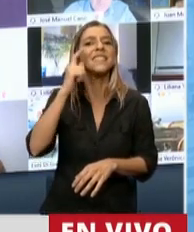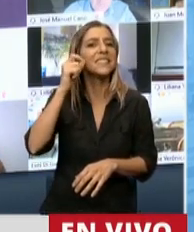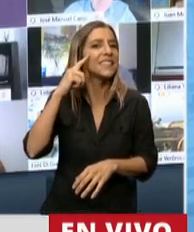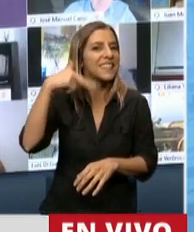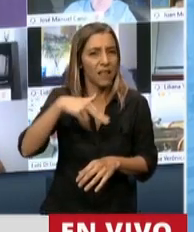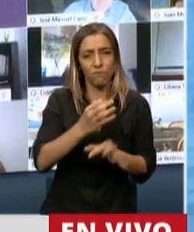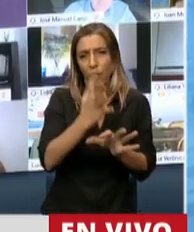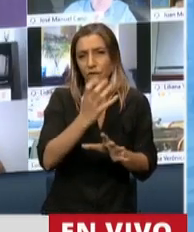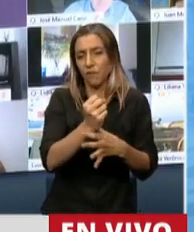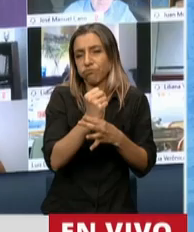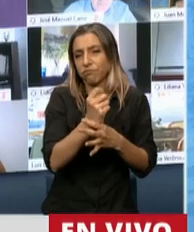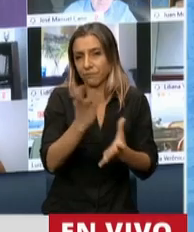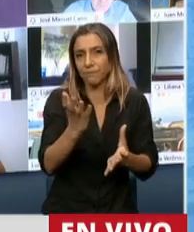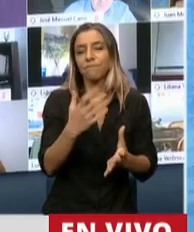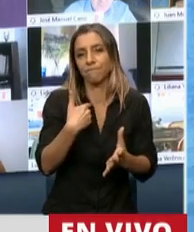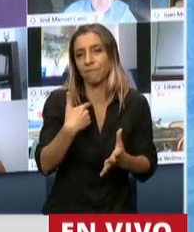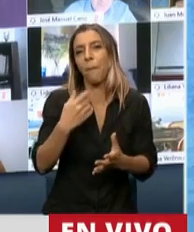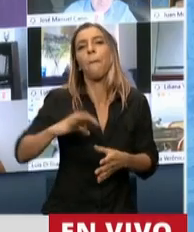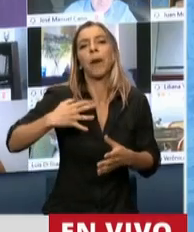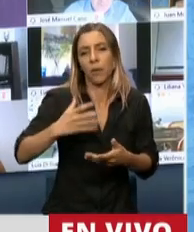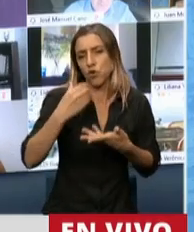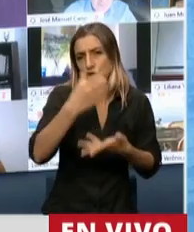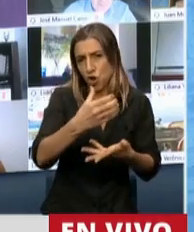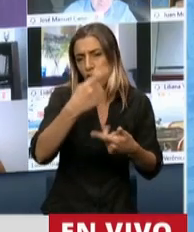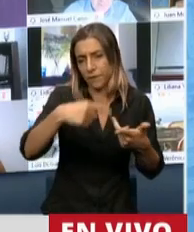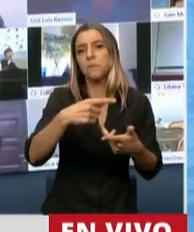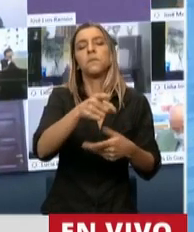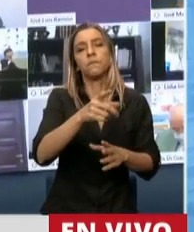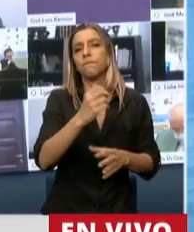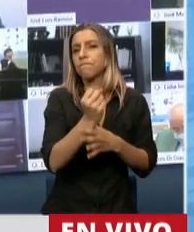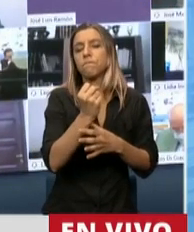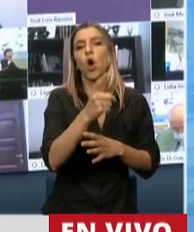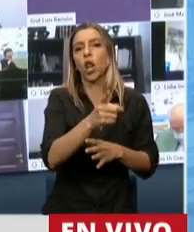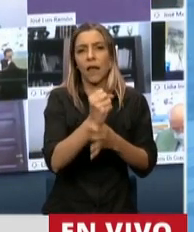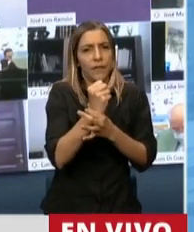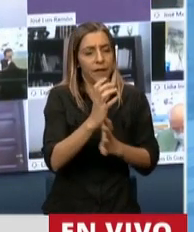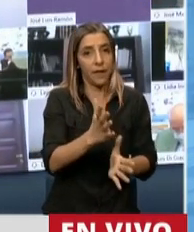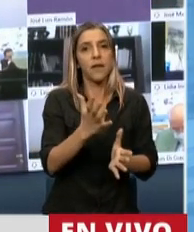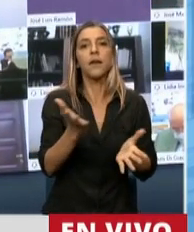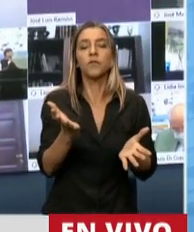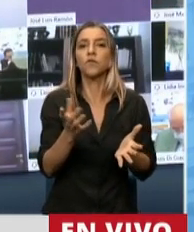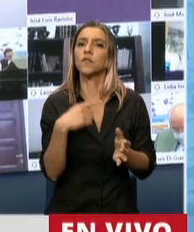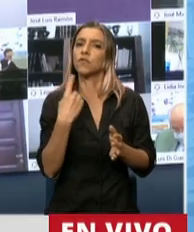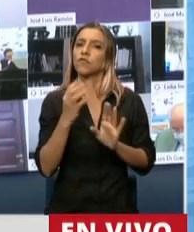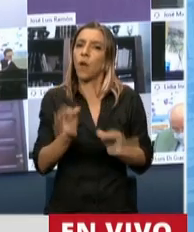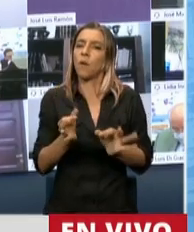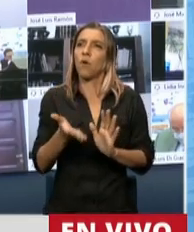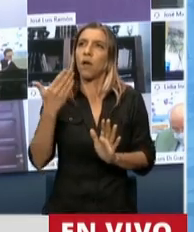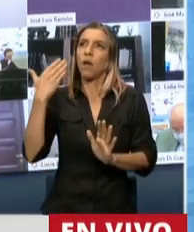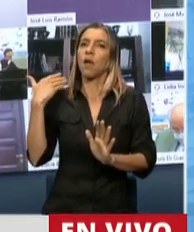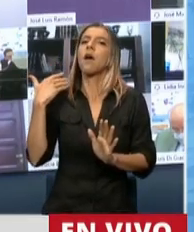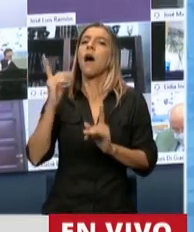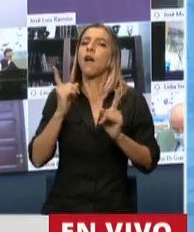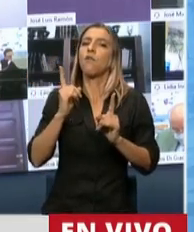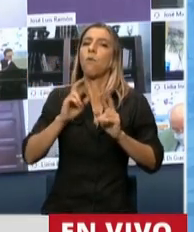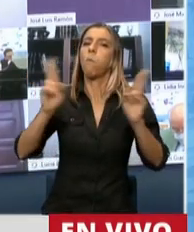todo tiene que ver con todo. La pandemia fue excepcional, llegó sin que nos preparemos, pero sí que hubo políticas públicas que miraron a